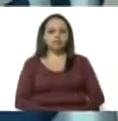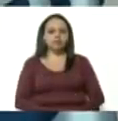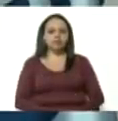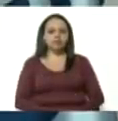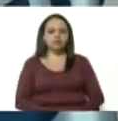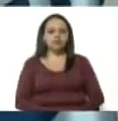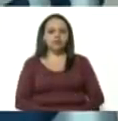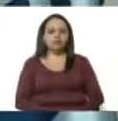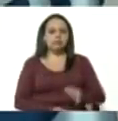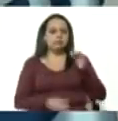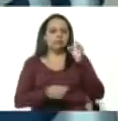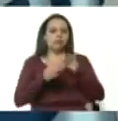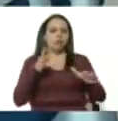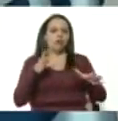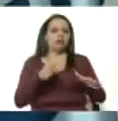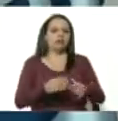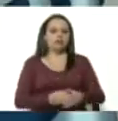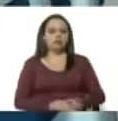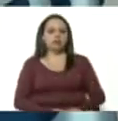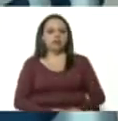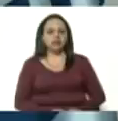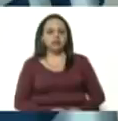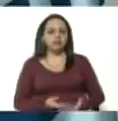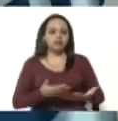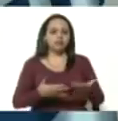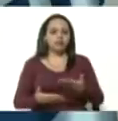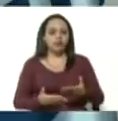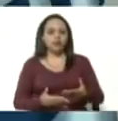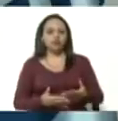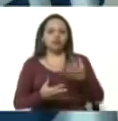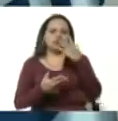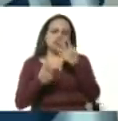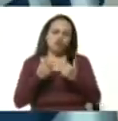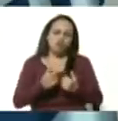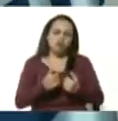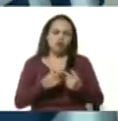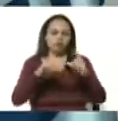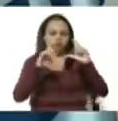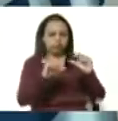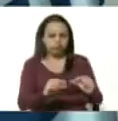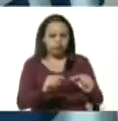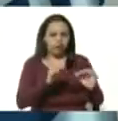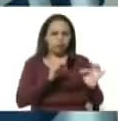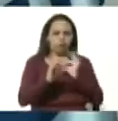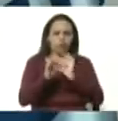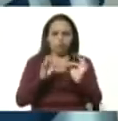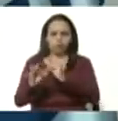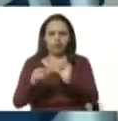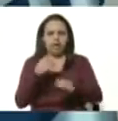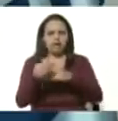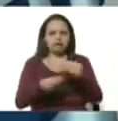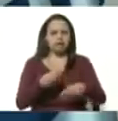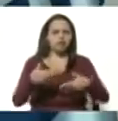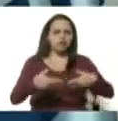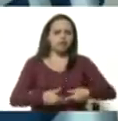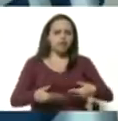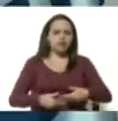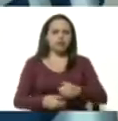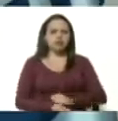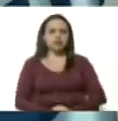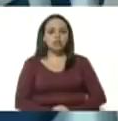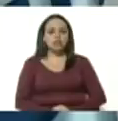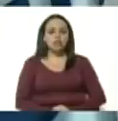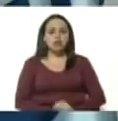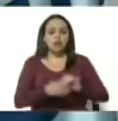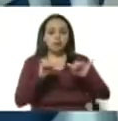afortunadamente vamos a decir así prudente de contagio y haciéndole esfuerzo para que dichos